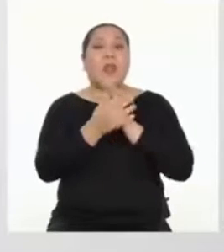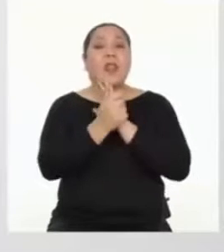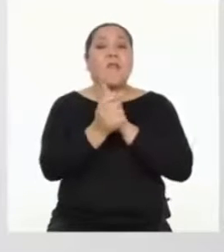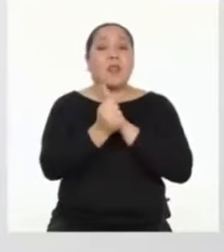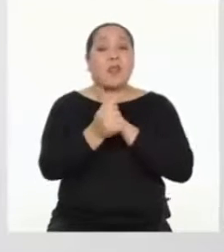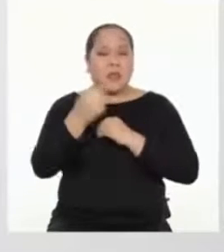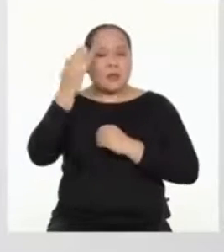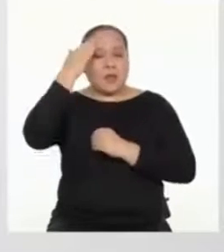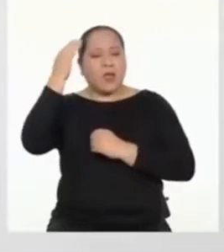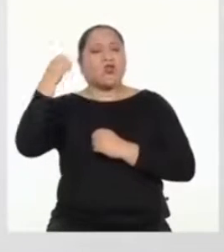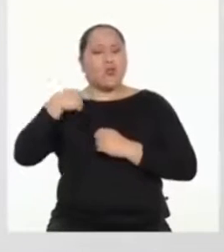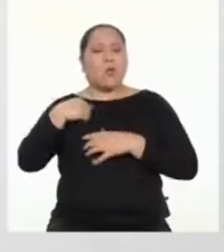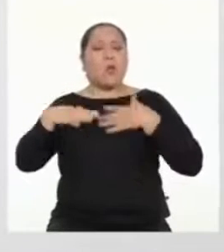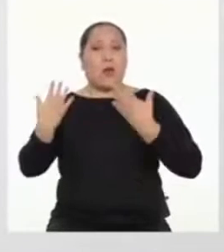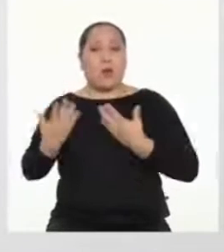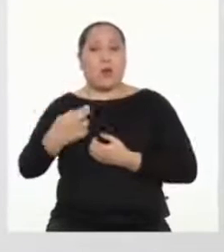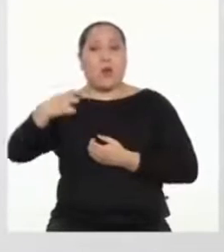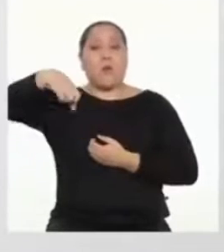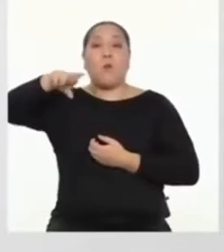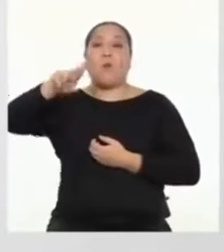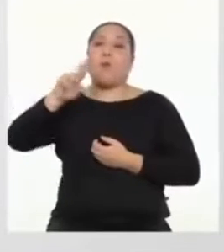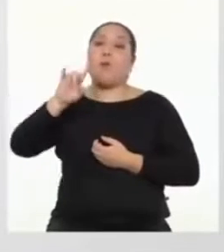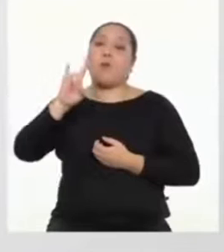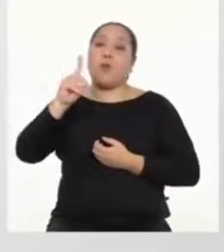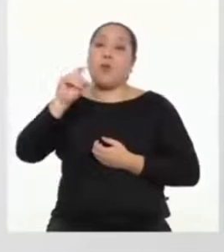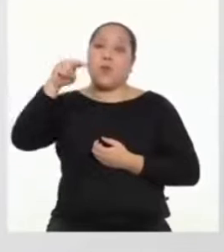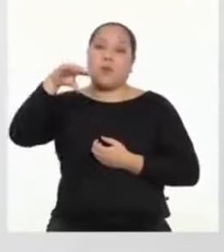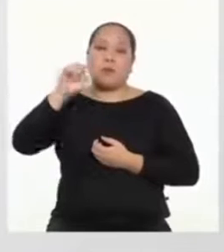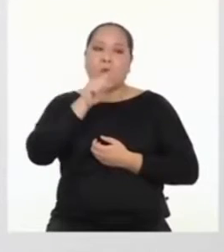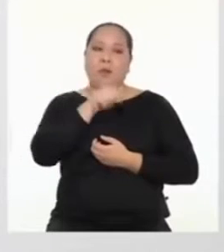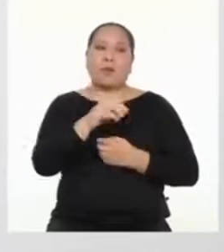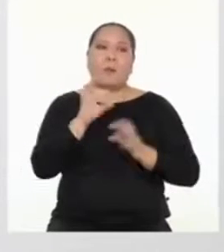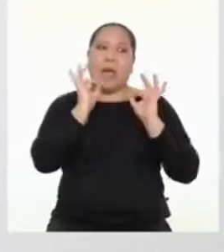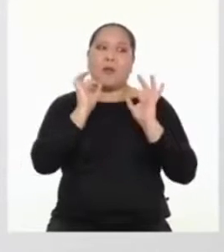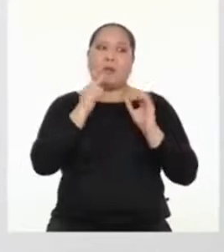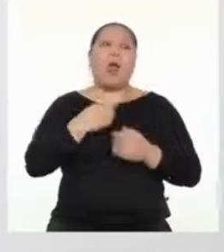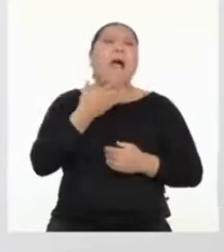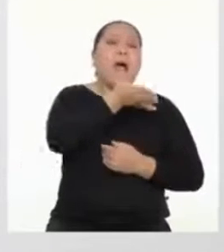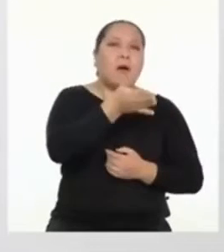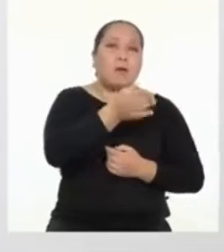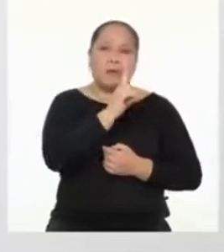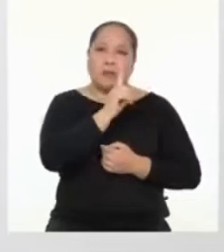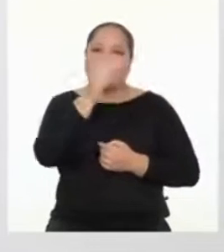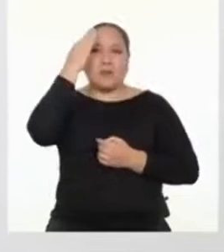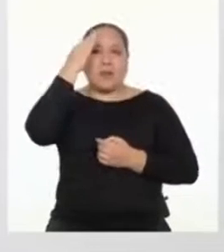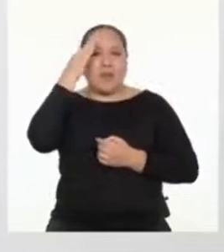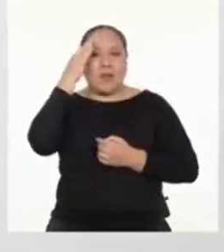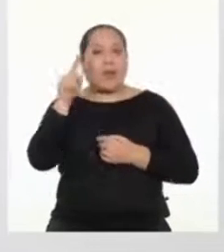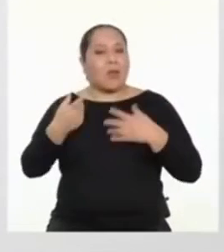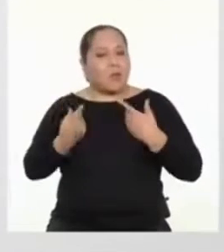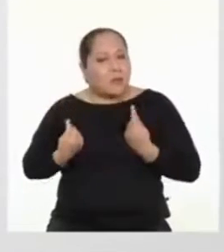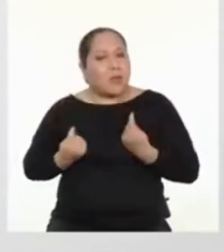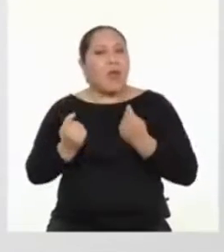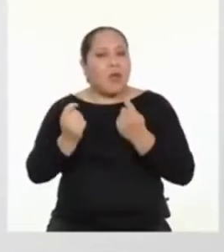habilidades y prudencia para no asumir riesgos innecesarios. Y saber que a veces podemos poner